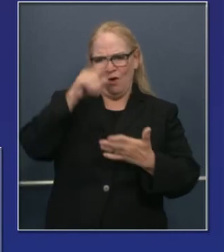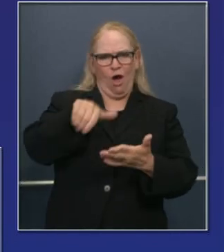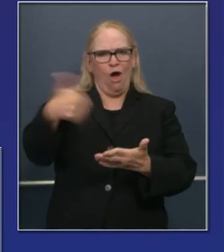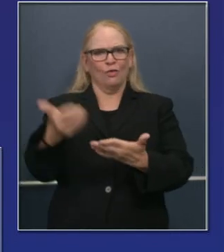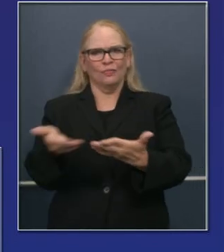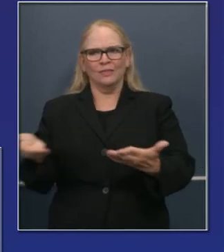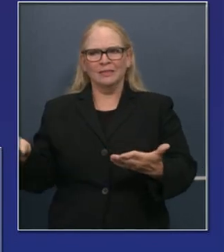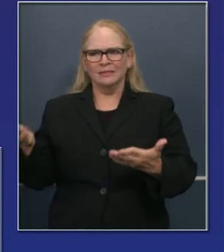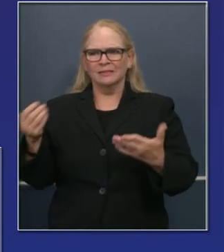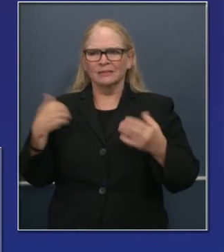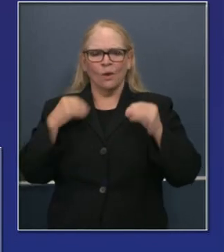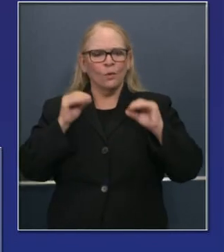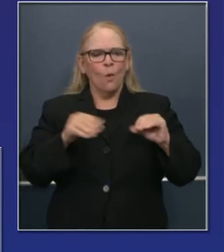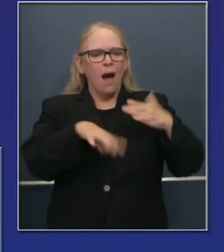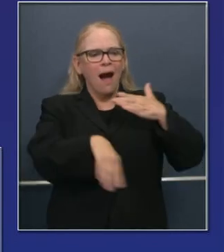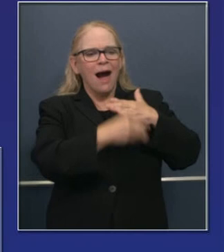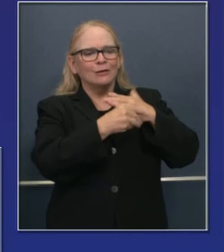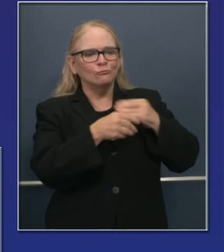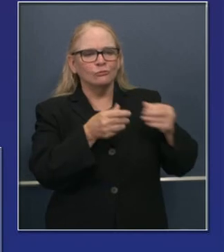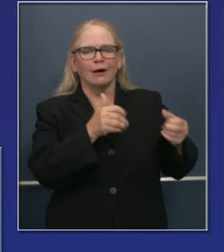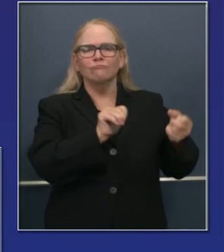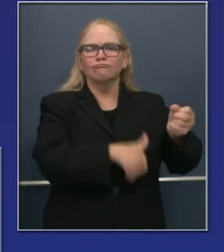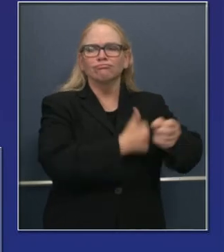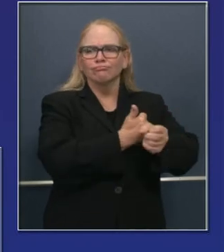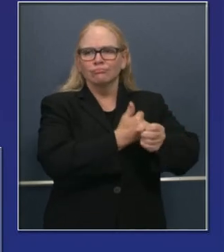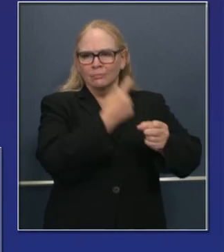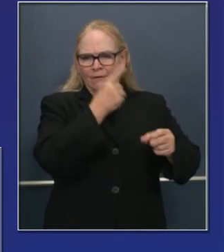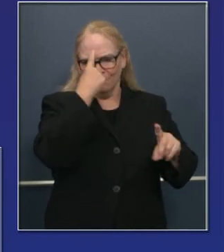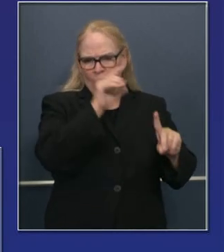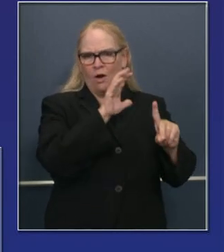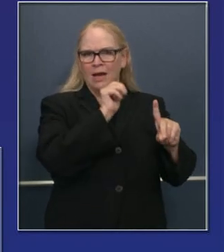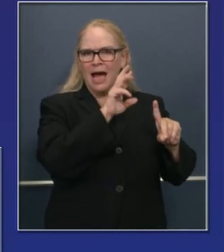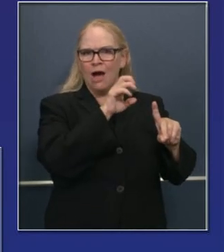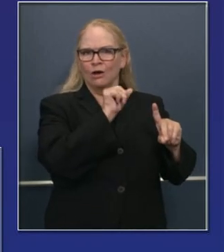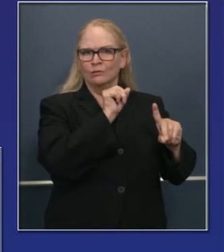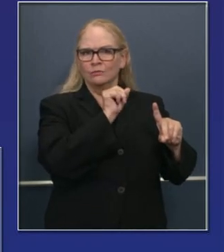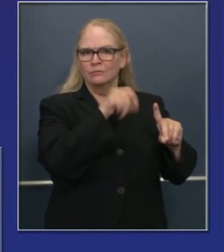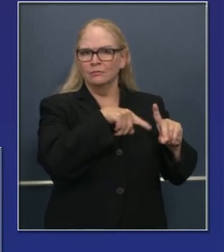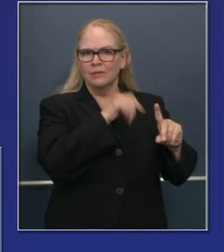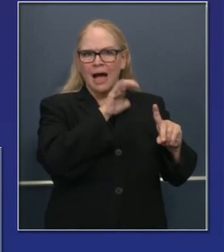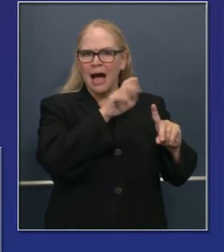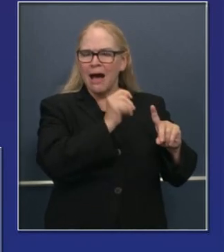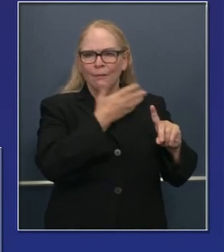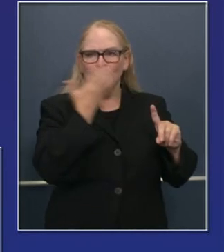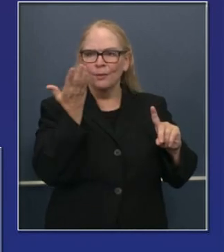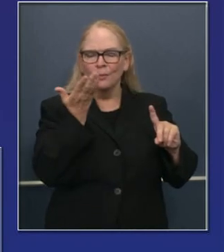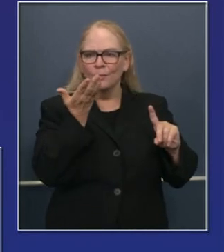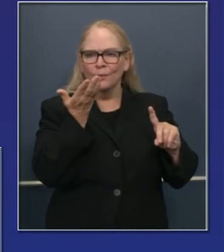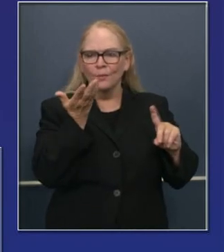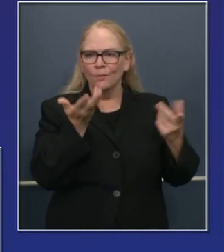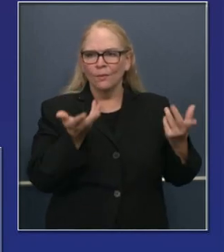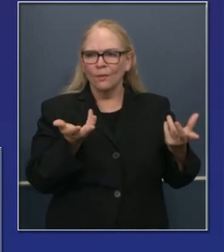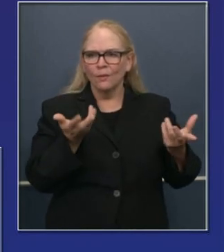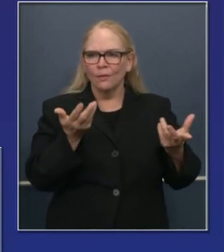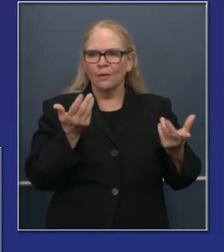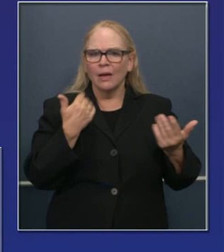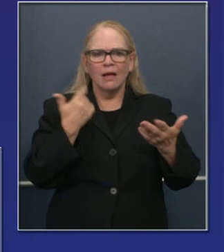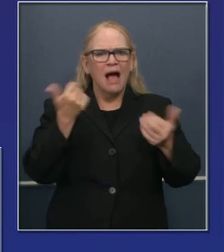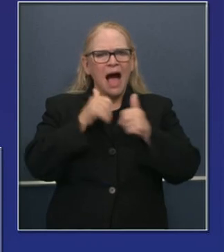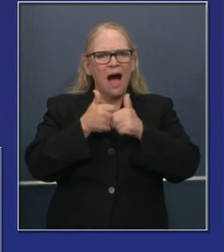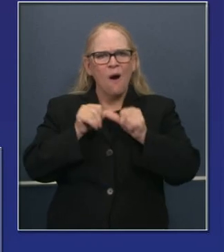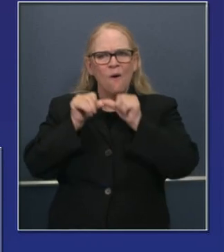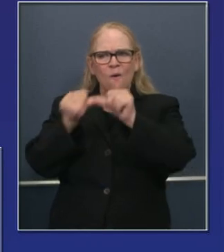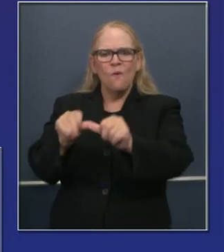dinero en el cochinito, por decir, de la ley previa de cuidado que se pueda reconstituir para este propósito.